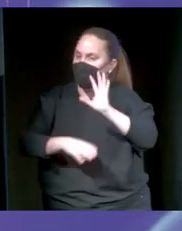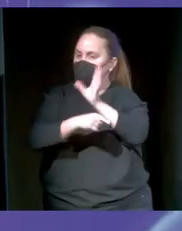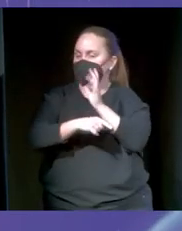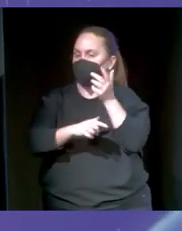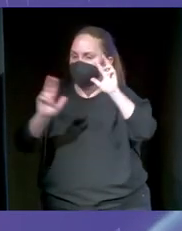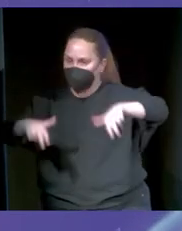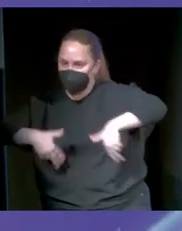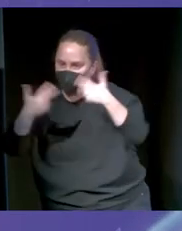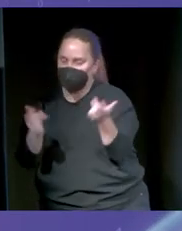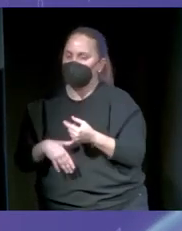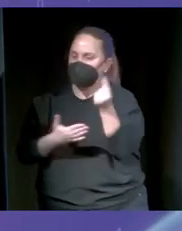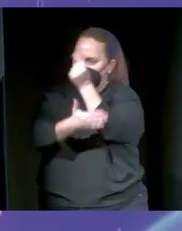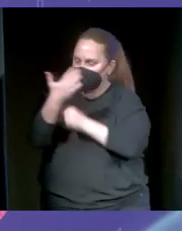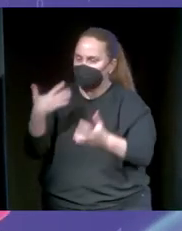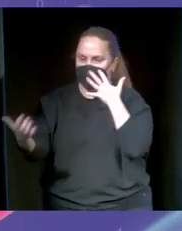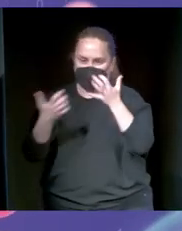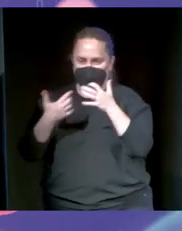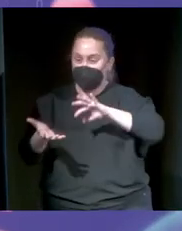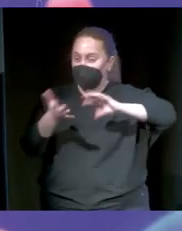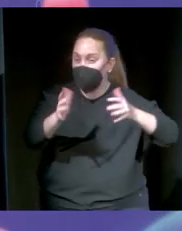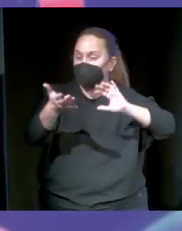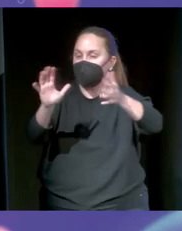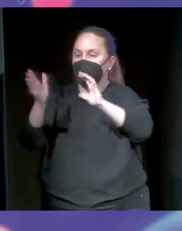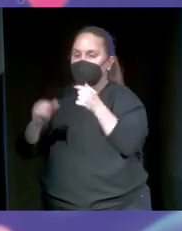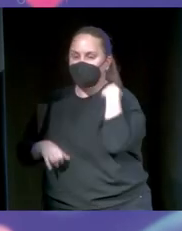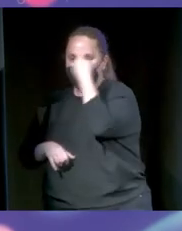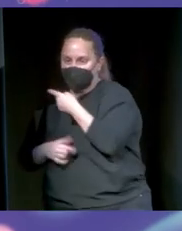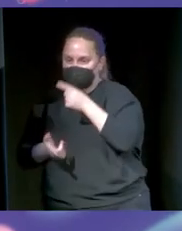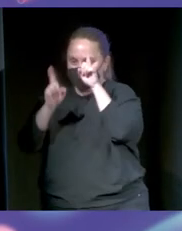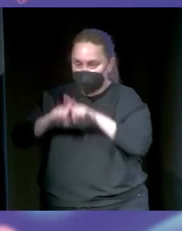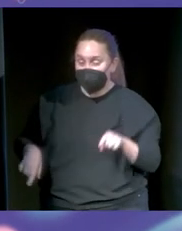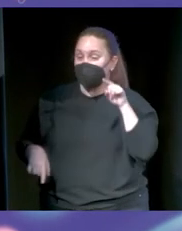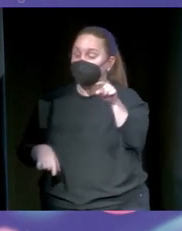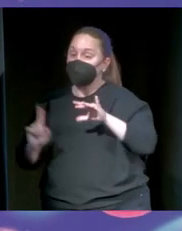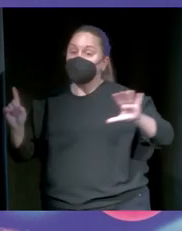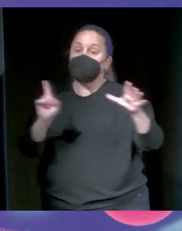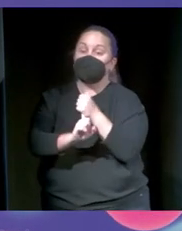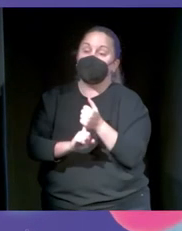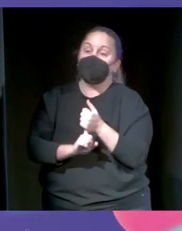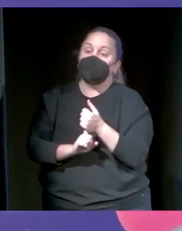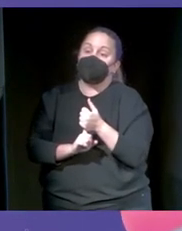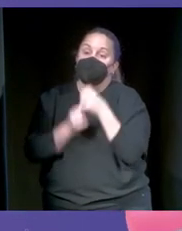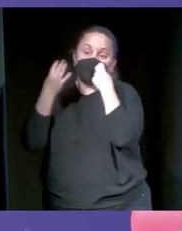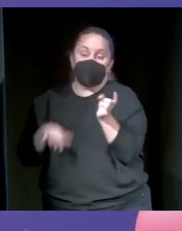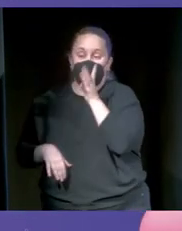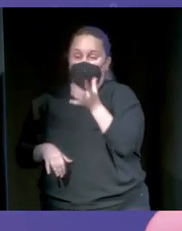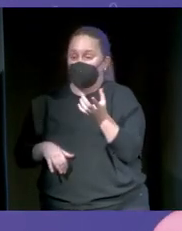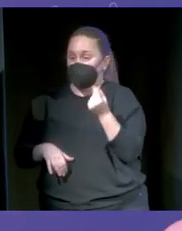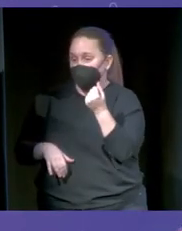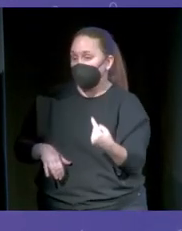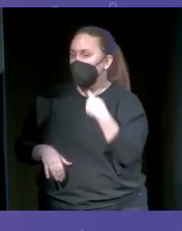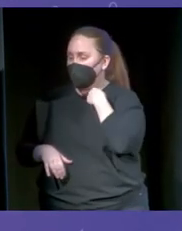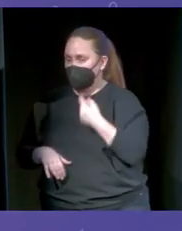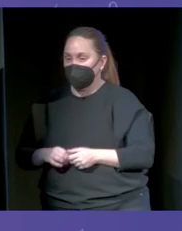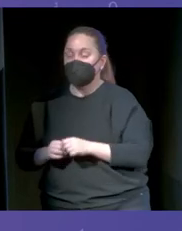videollamadas, al diseño gráfico. Y detectarlo no es sexy porque no da dinero. ¿Hasta qué punto los deepfakes a día de hoy